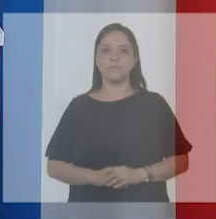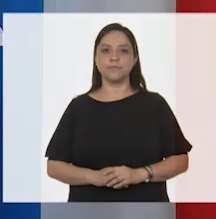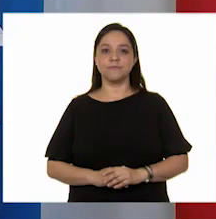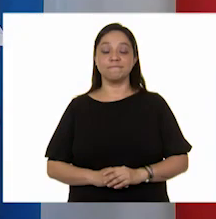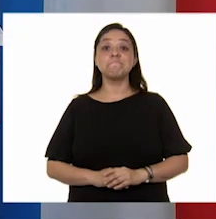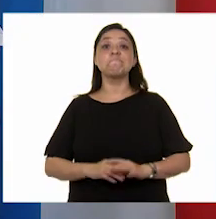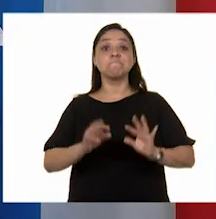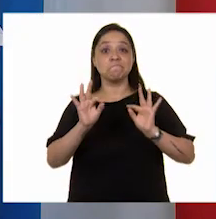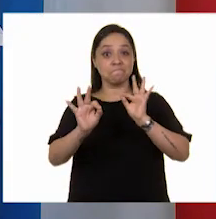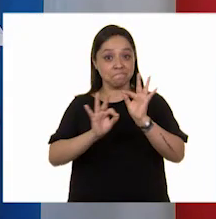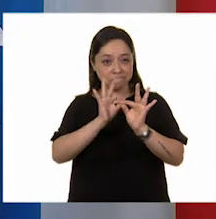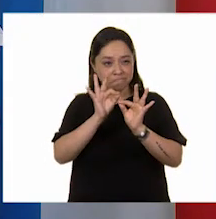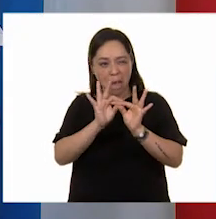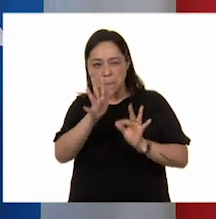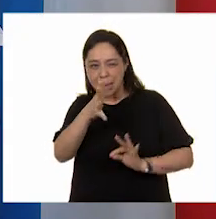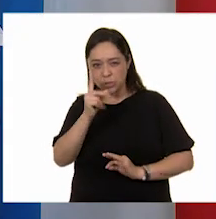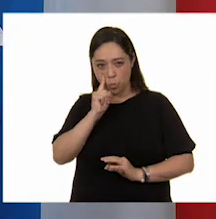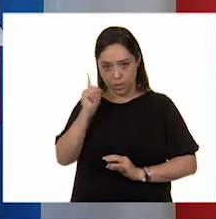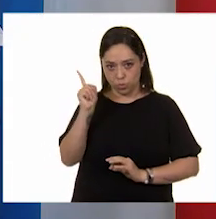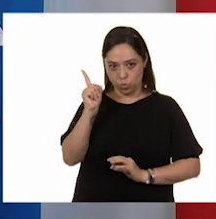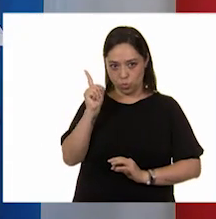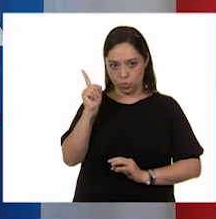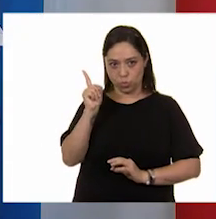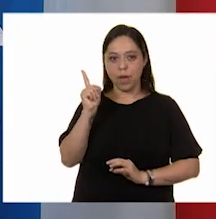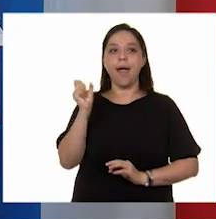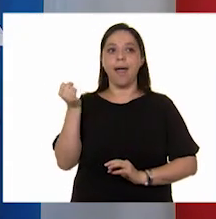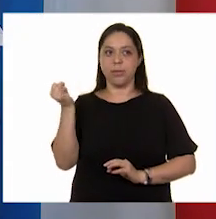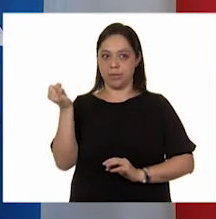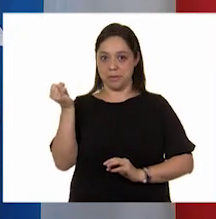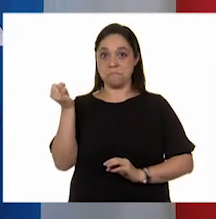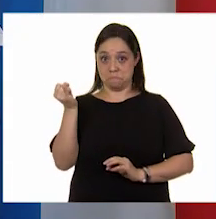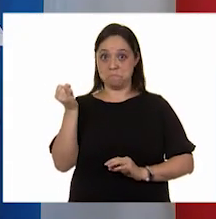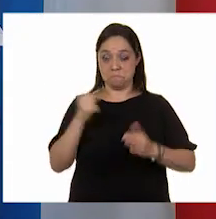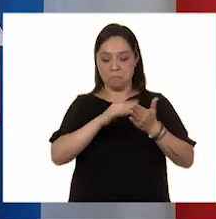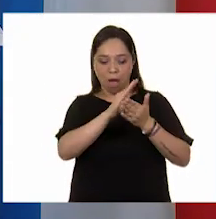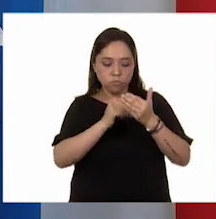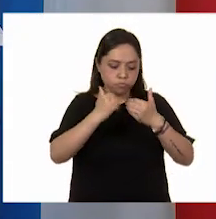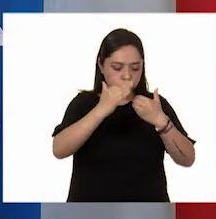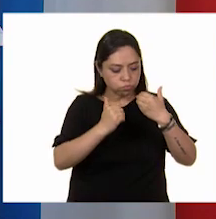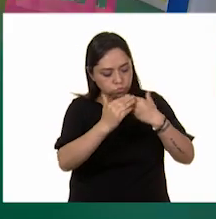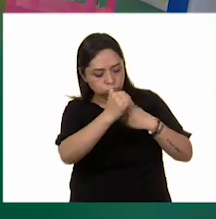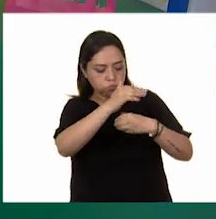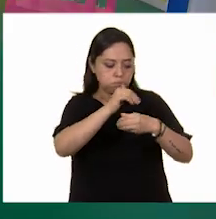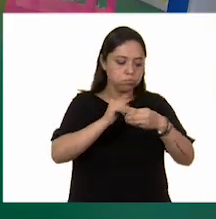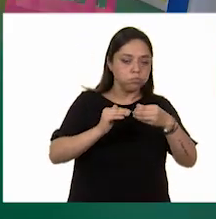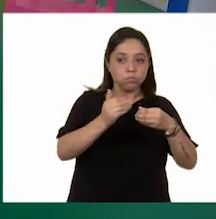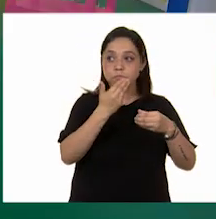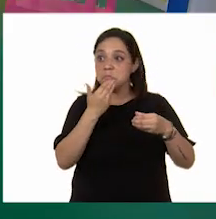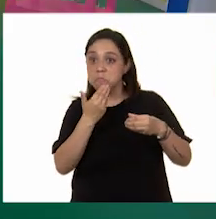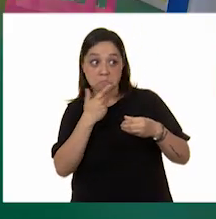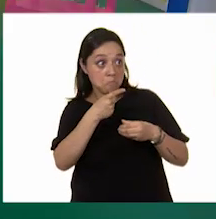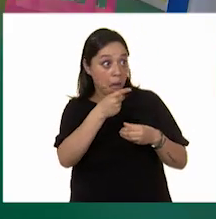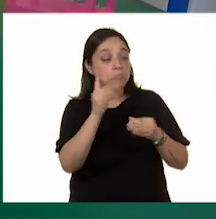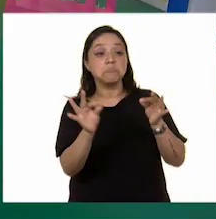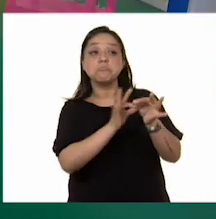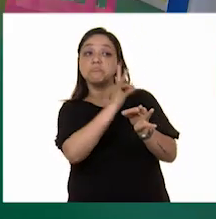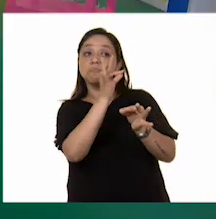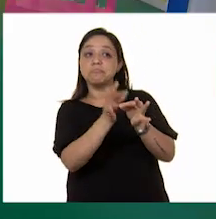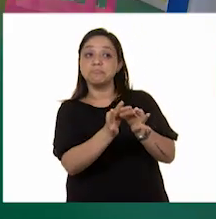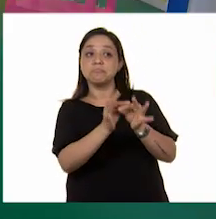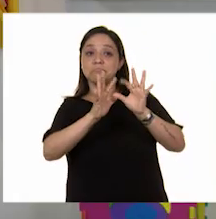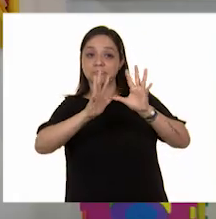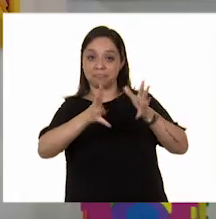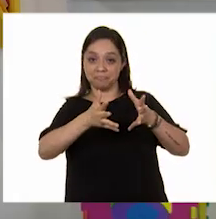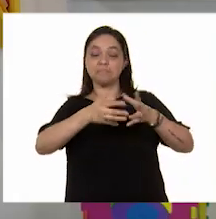Nos va a quedar algo así. ¿Qué? Ya todo bien pintado, pintado. ¿Cómo van ustedes, Sergio? Ya terminamos aquí. ¡Sí!